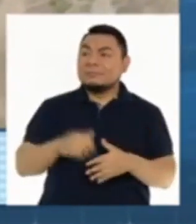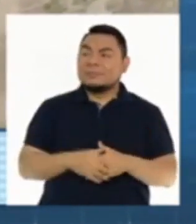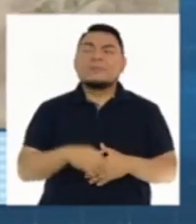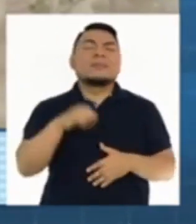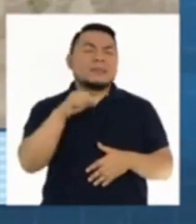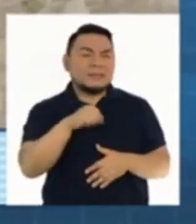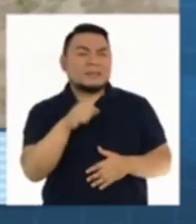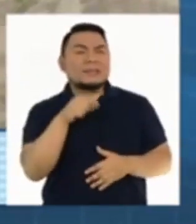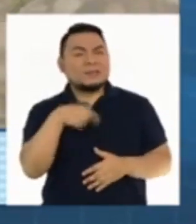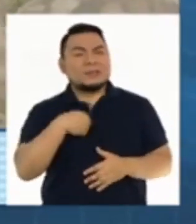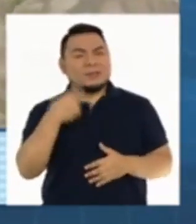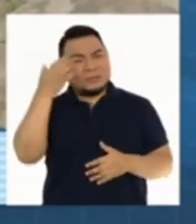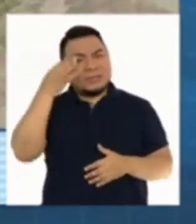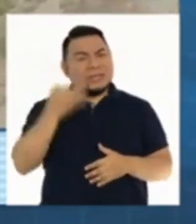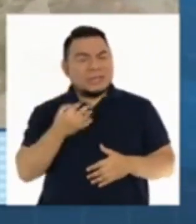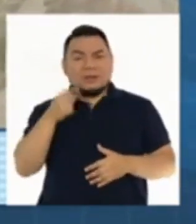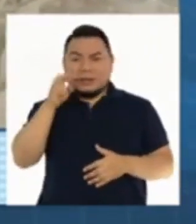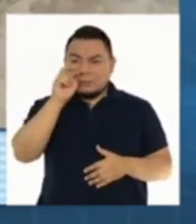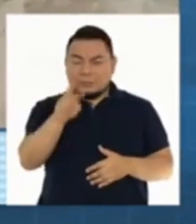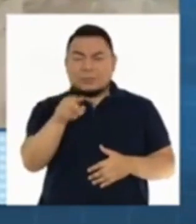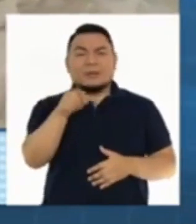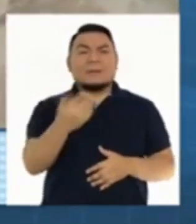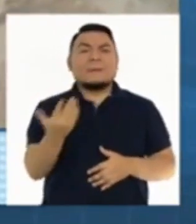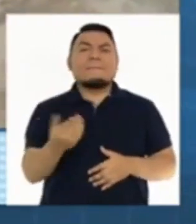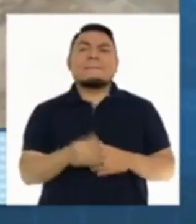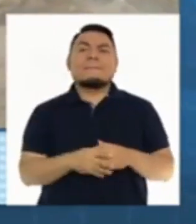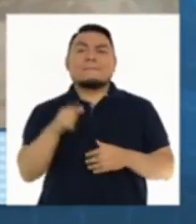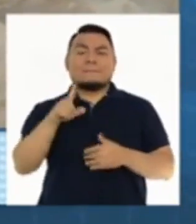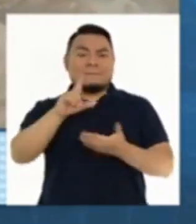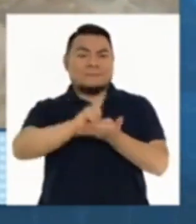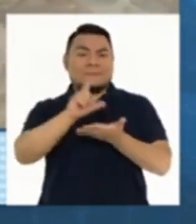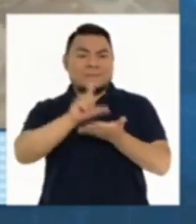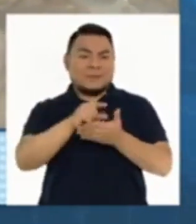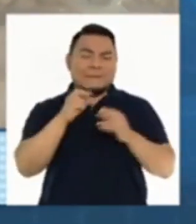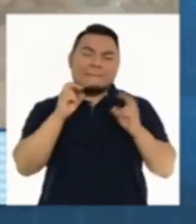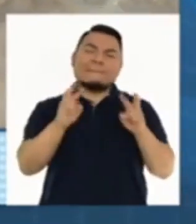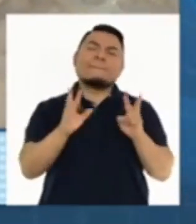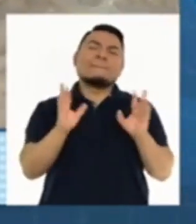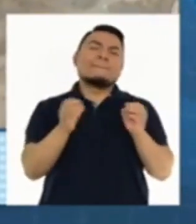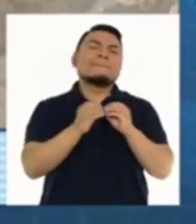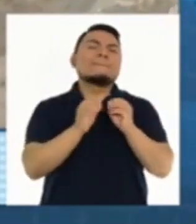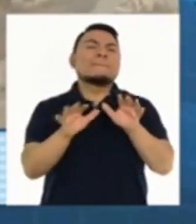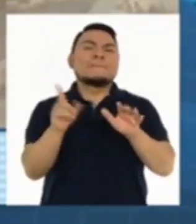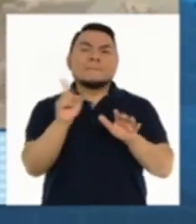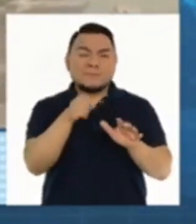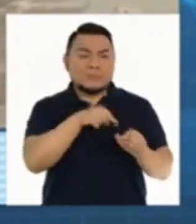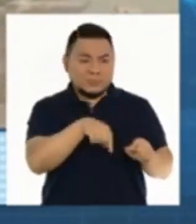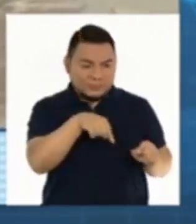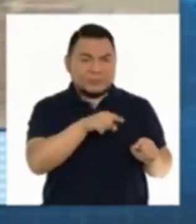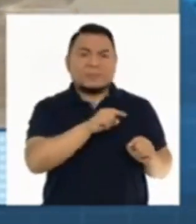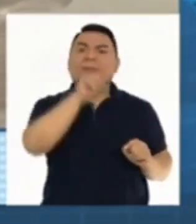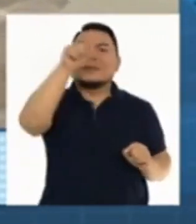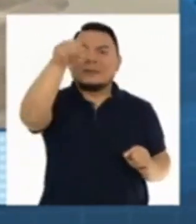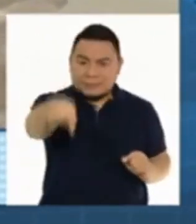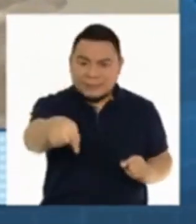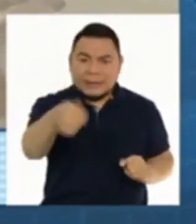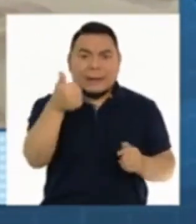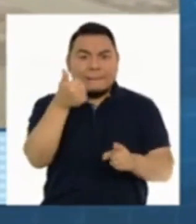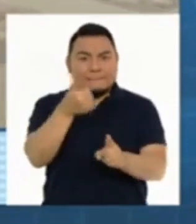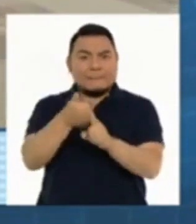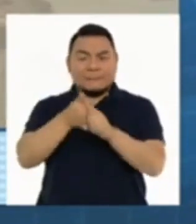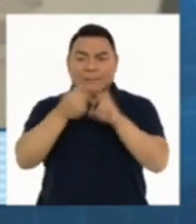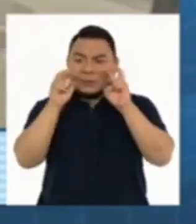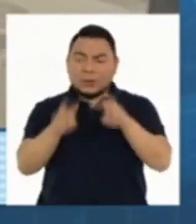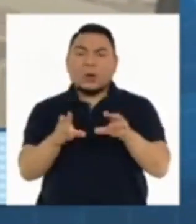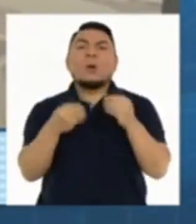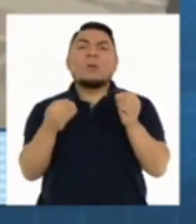Paola, yo creo que hay que mirar, no solamente desde Lima, sino tenemos que mirar en el territorio, hay que ver el tema de